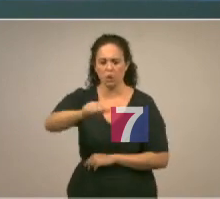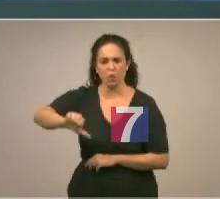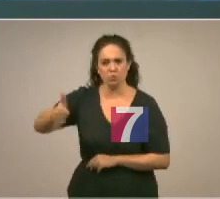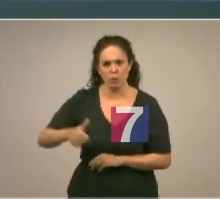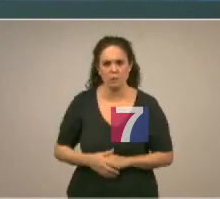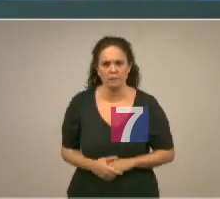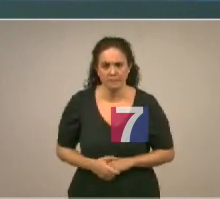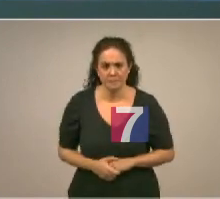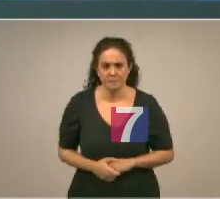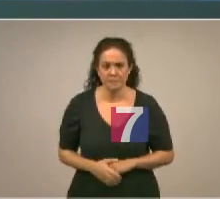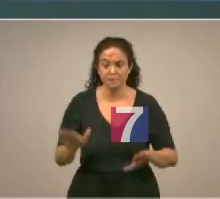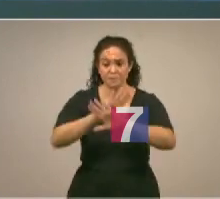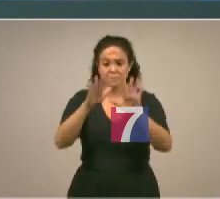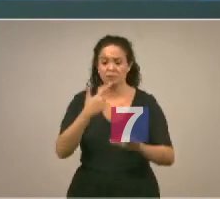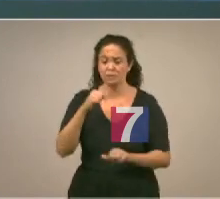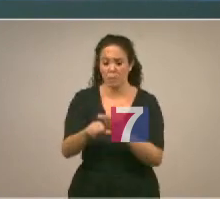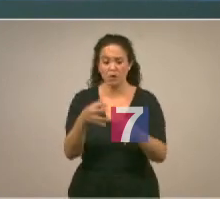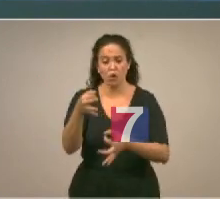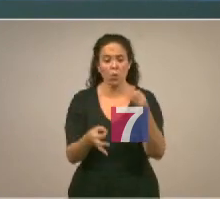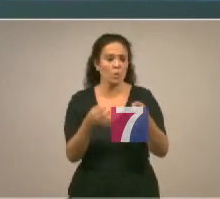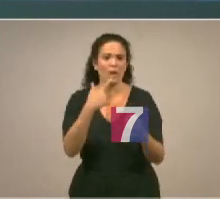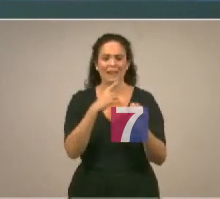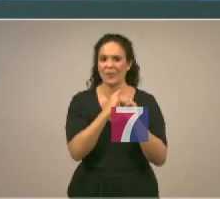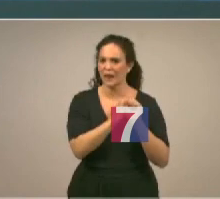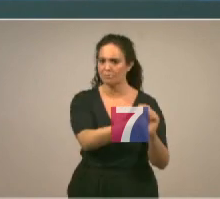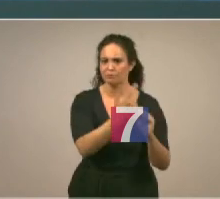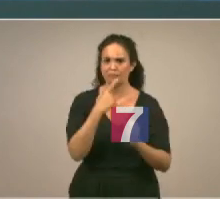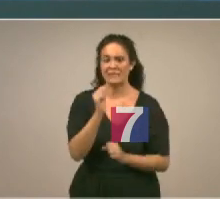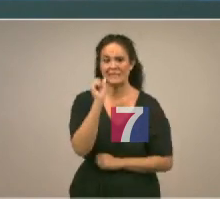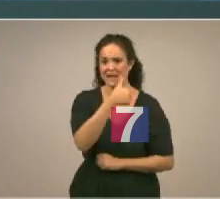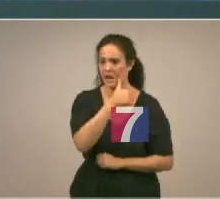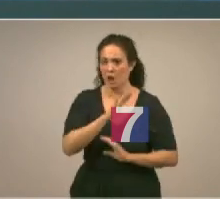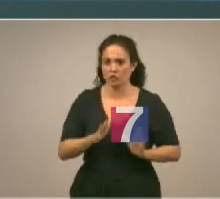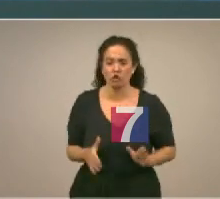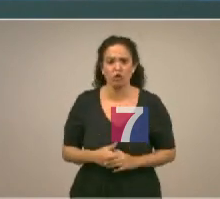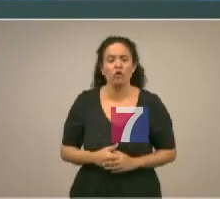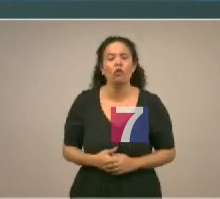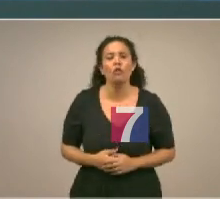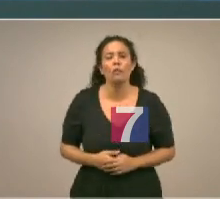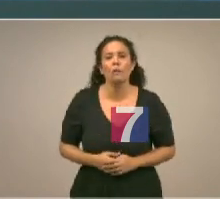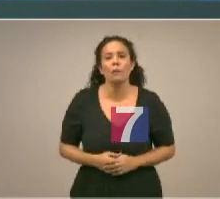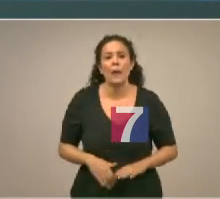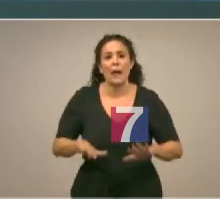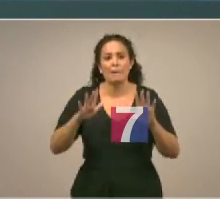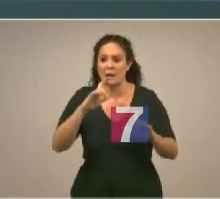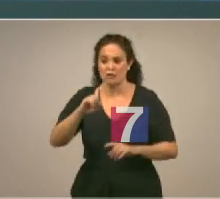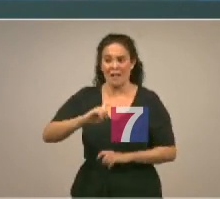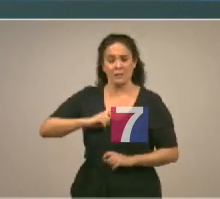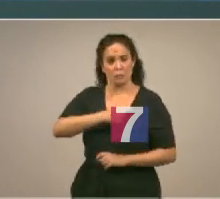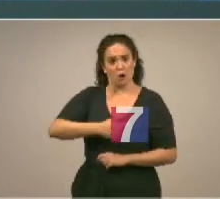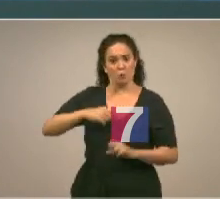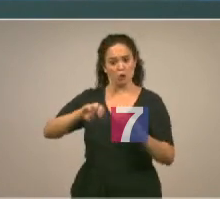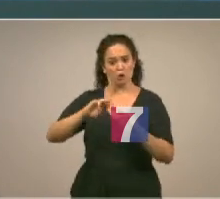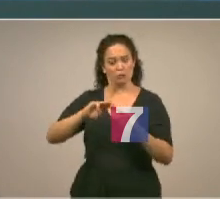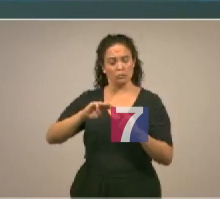el proceso judicial señala que está sujeto a secreto de sumario pero en esta comunicación de la comisión